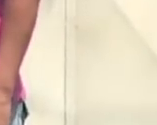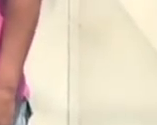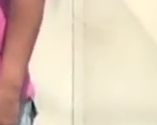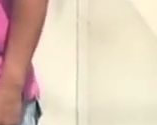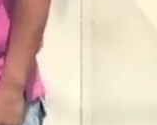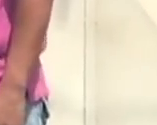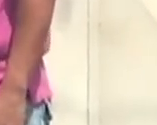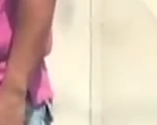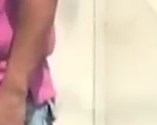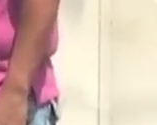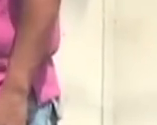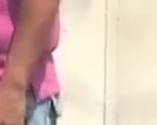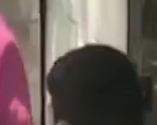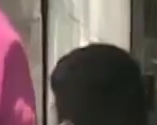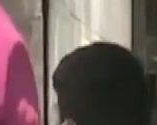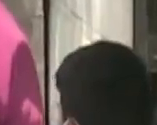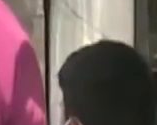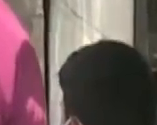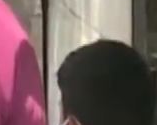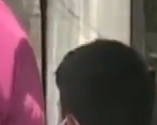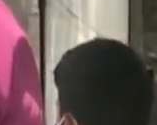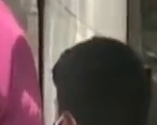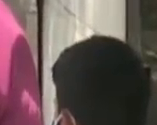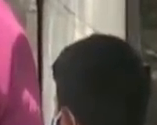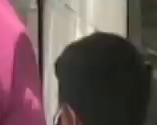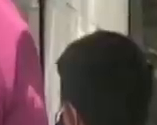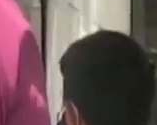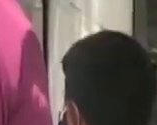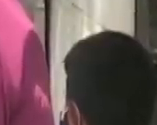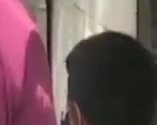además, esperan a los médicos con ansias. Hay angustia.